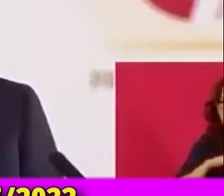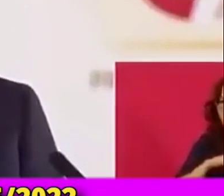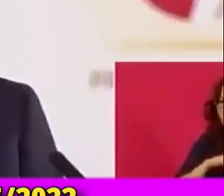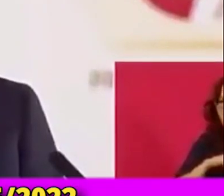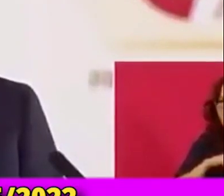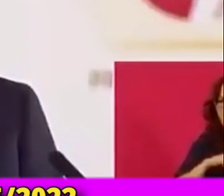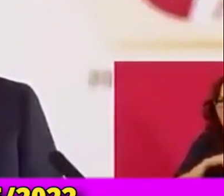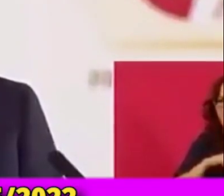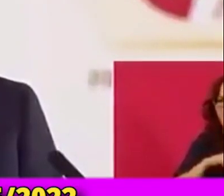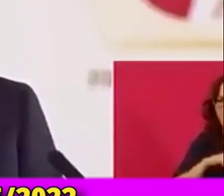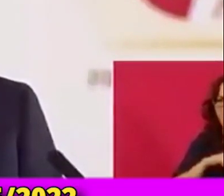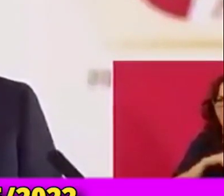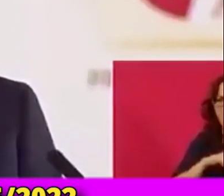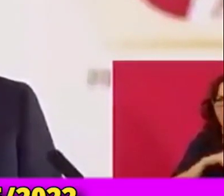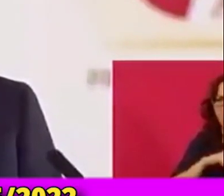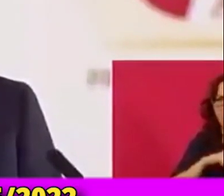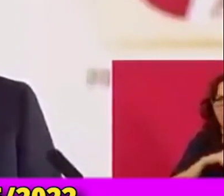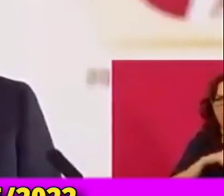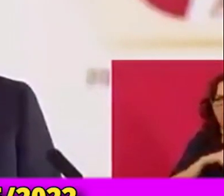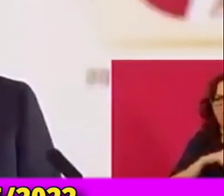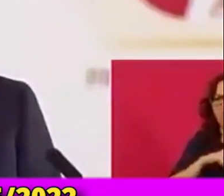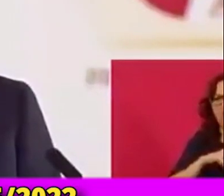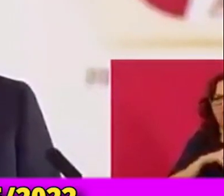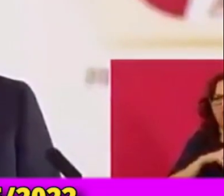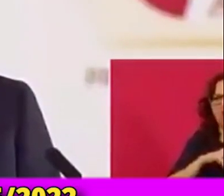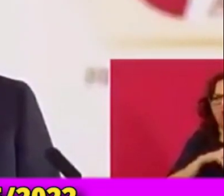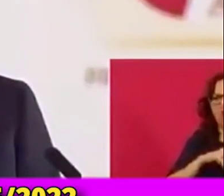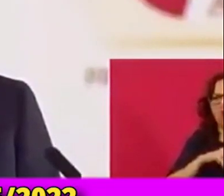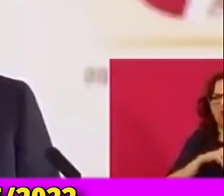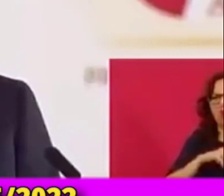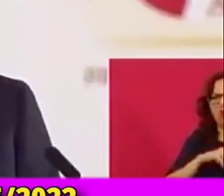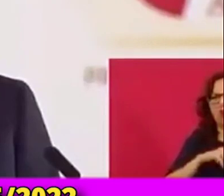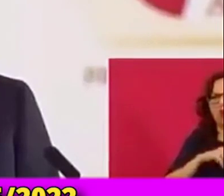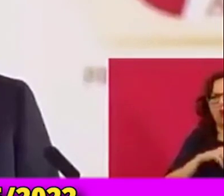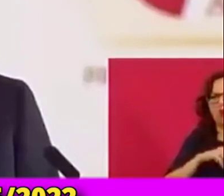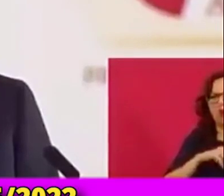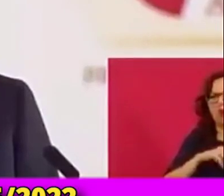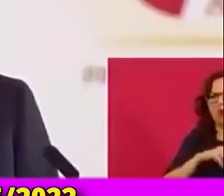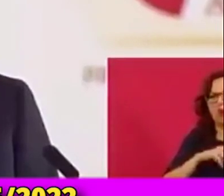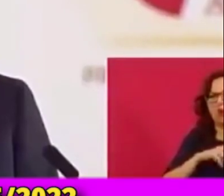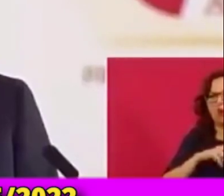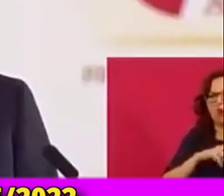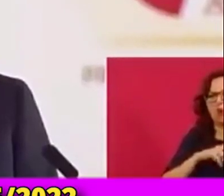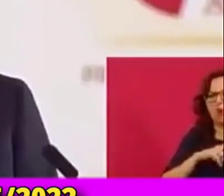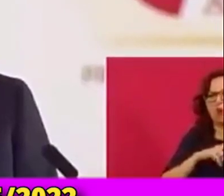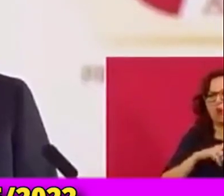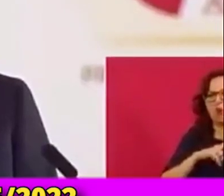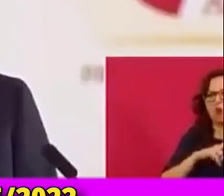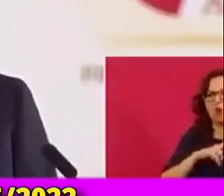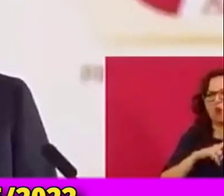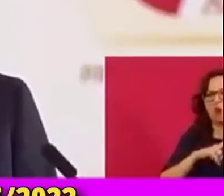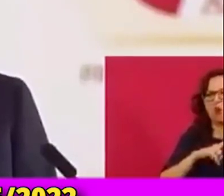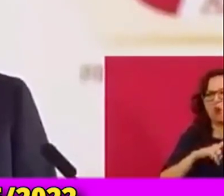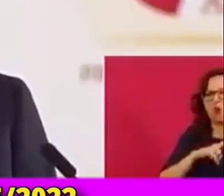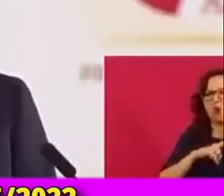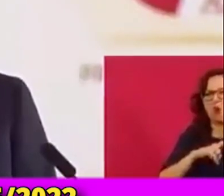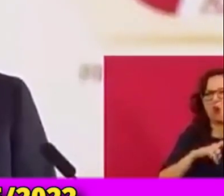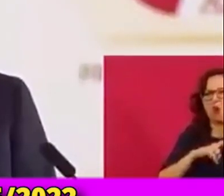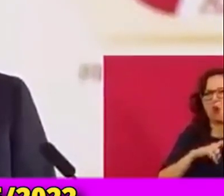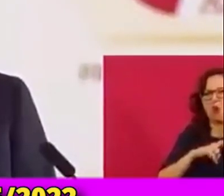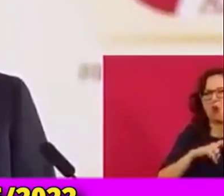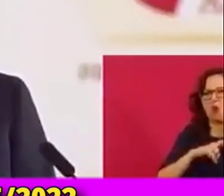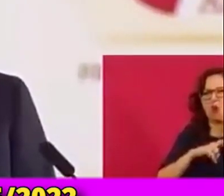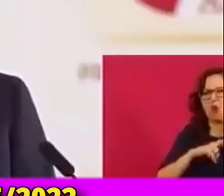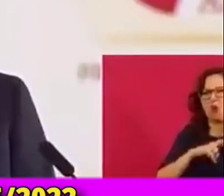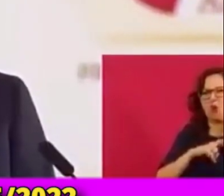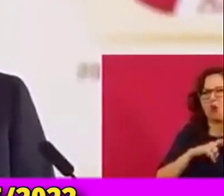lo tienen. Miren, qué tristeza ver al presidente de nuestro país tratando de engañar diariamente los mexicanos. Miren